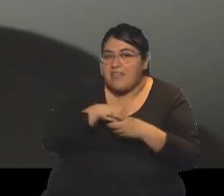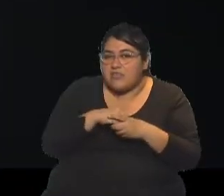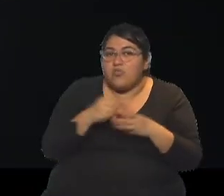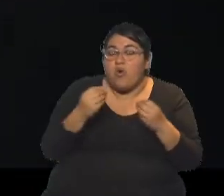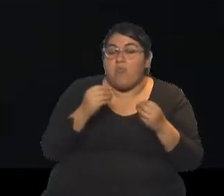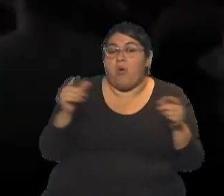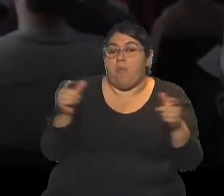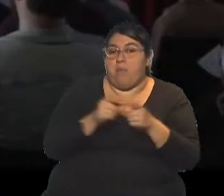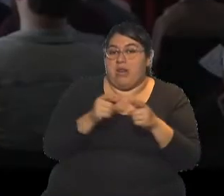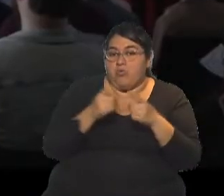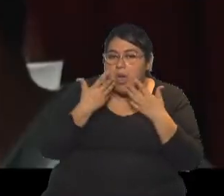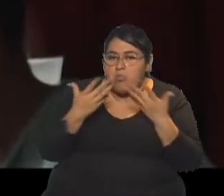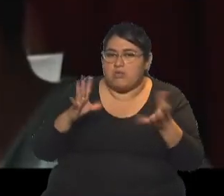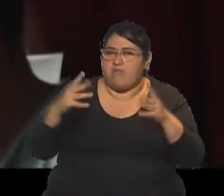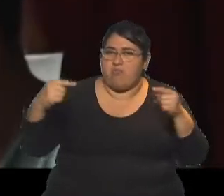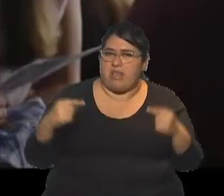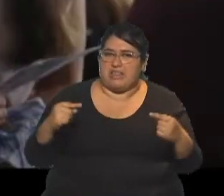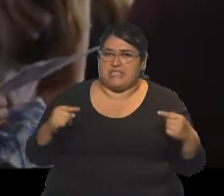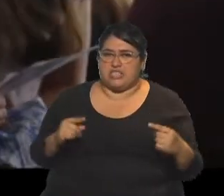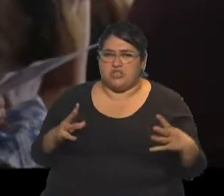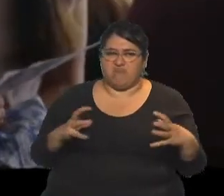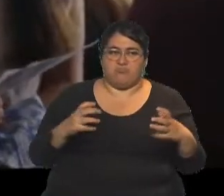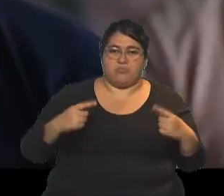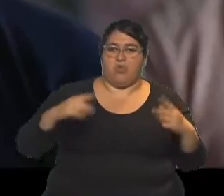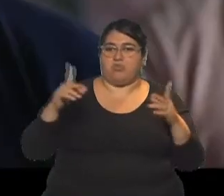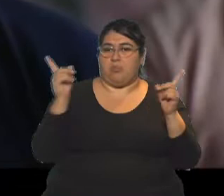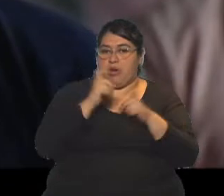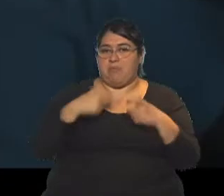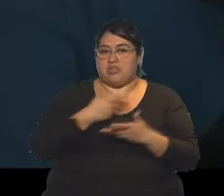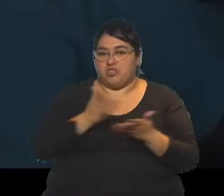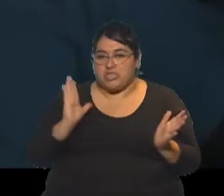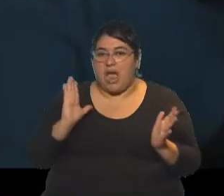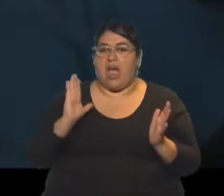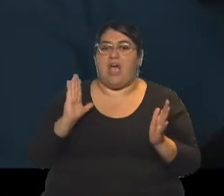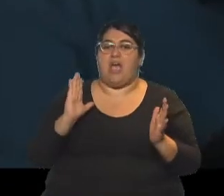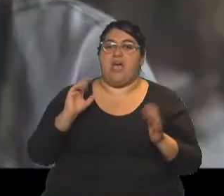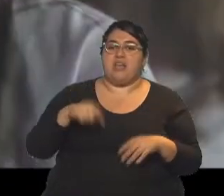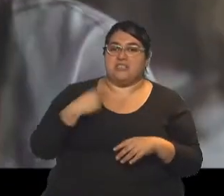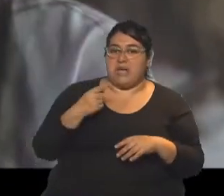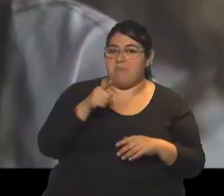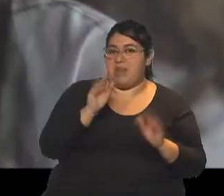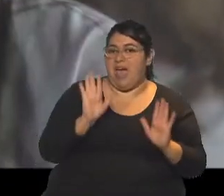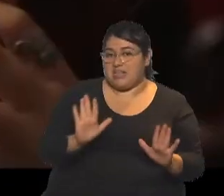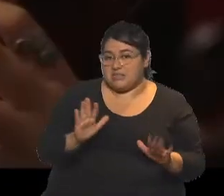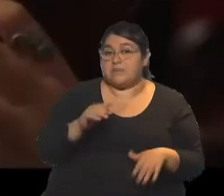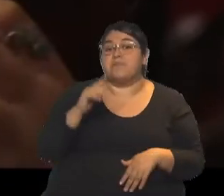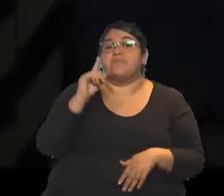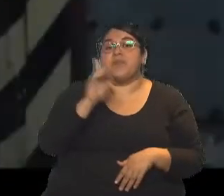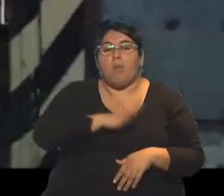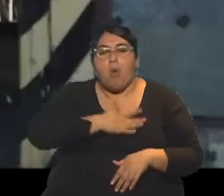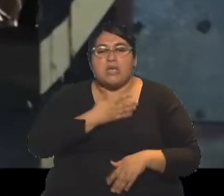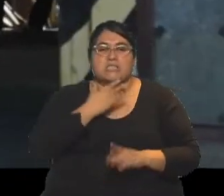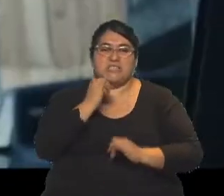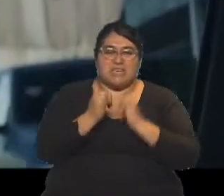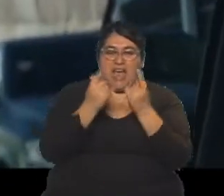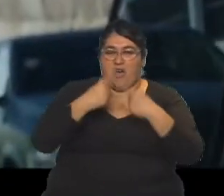película con tensión, con una cuestión social, que es algo muy característico en las películas de Diego Lerman, y con poesía, de punta a